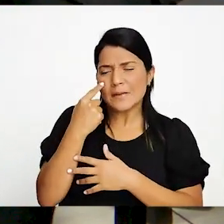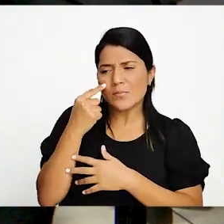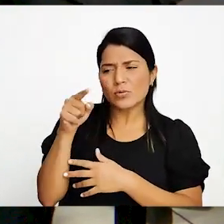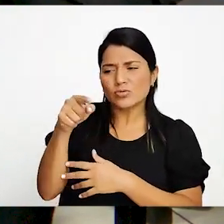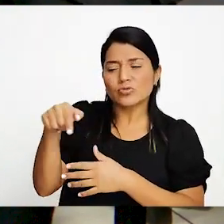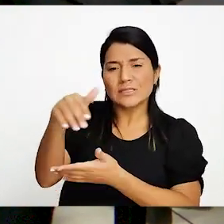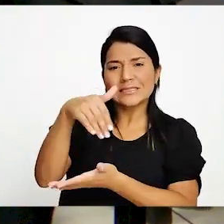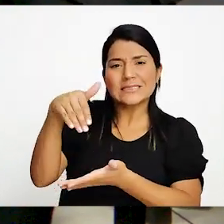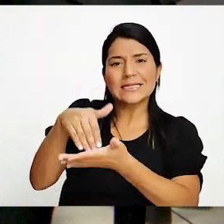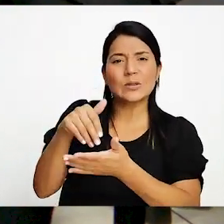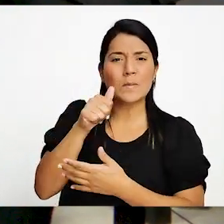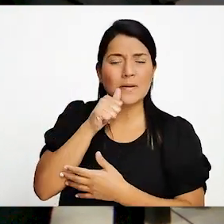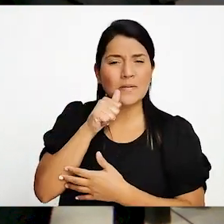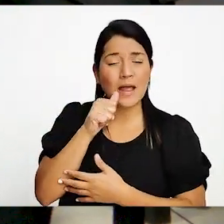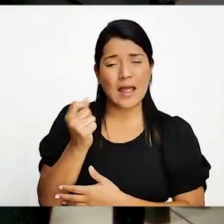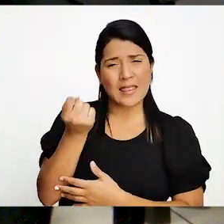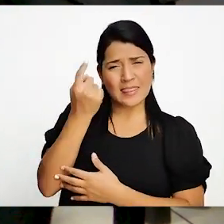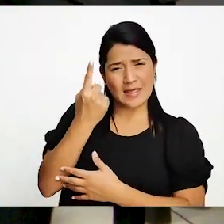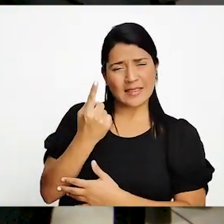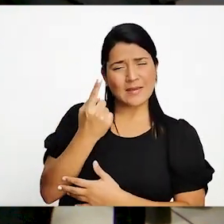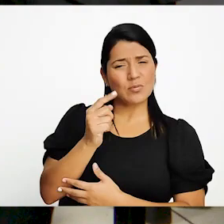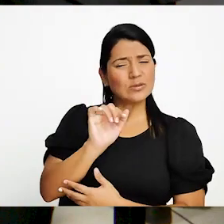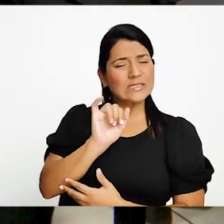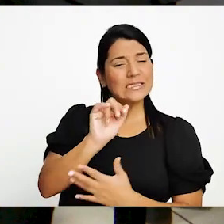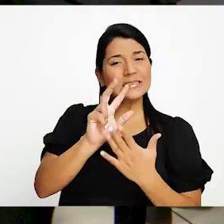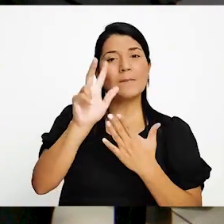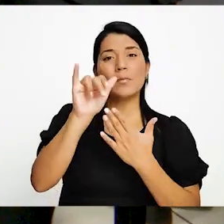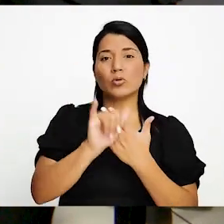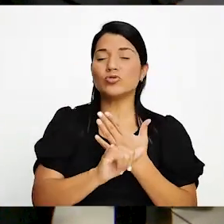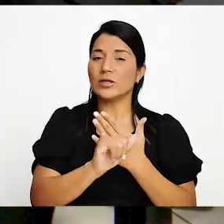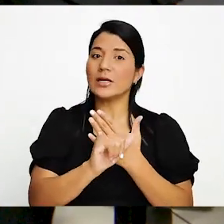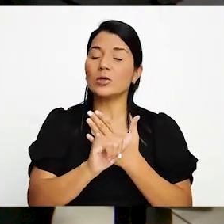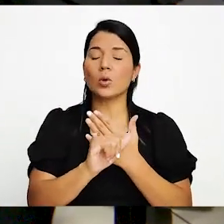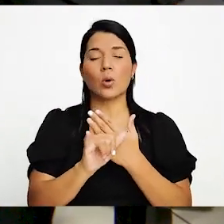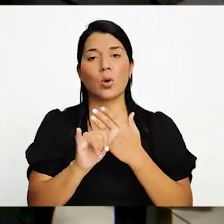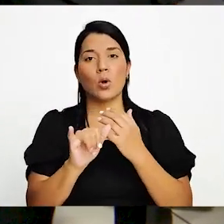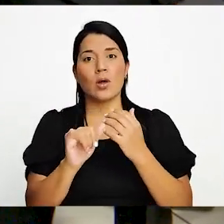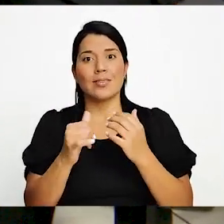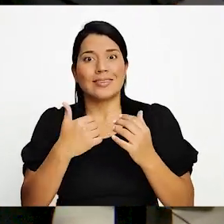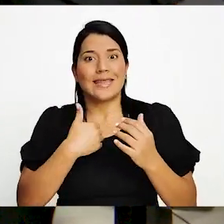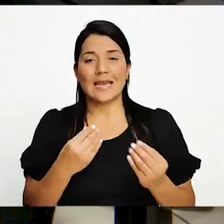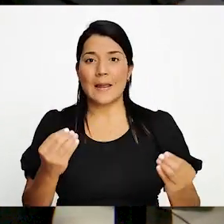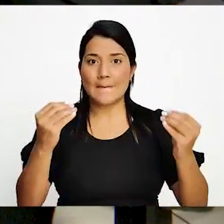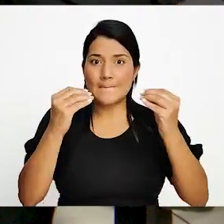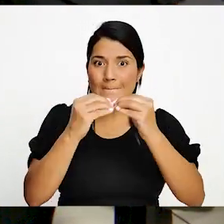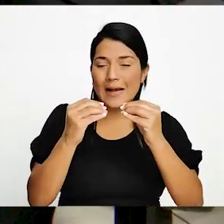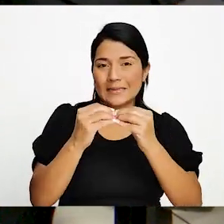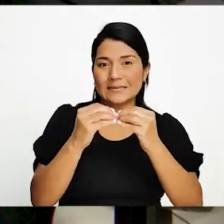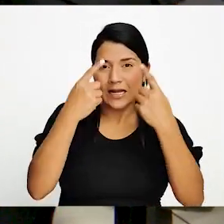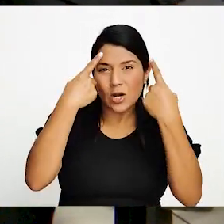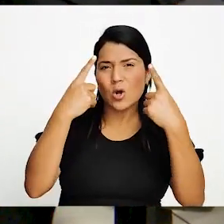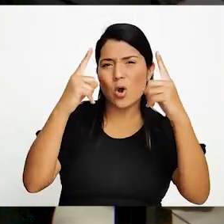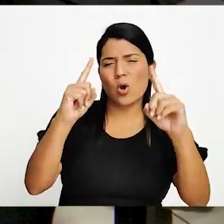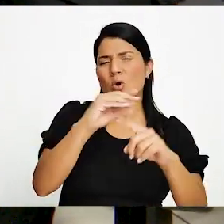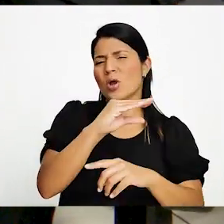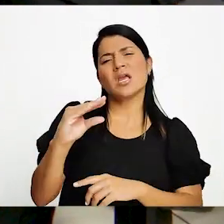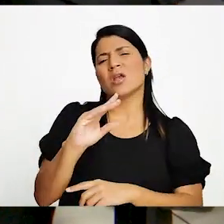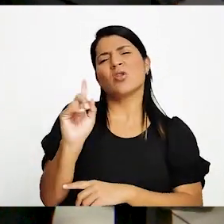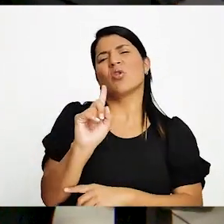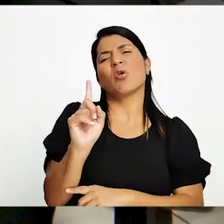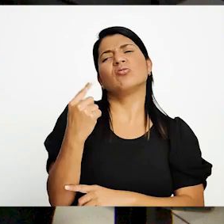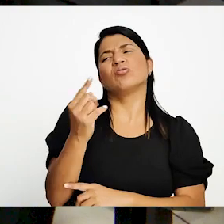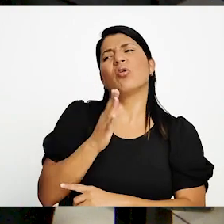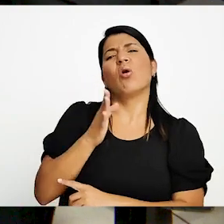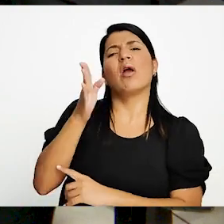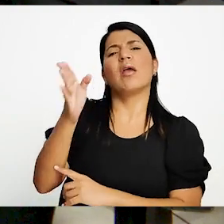y entendimos que tal vez un proyecto como este era más productivo que visitar a los docentes solamente a notificarlos, que